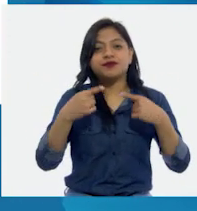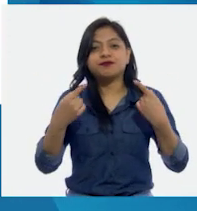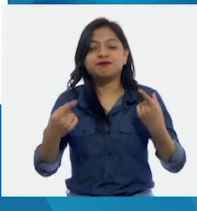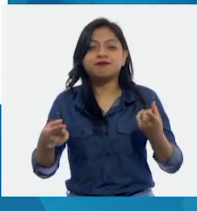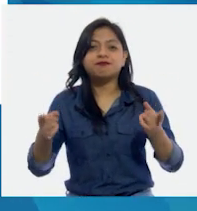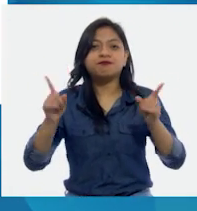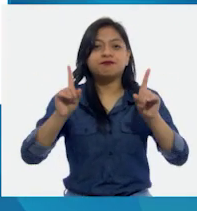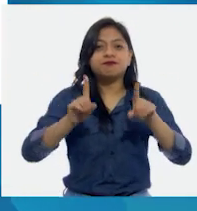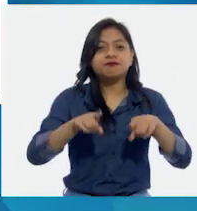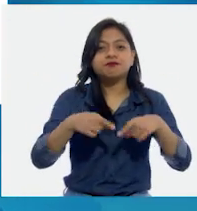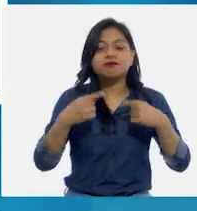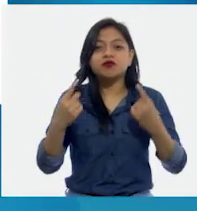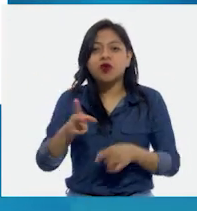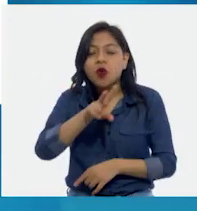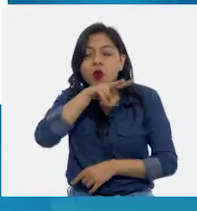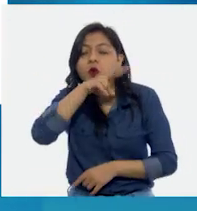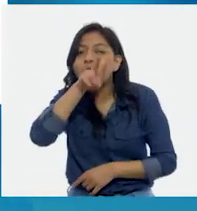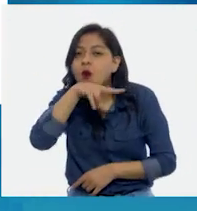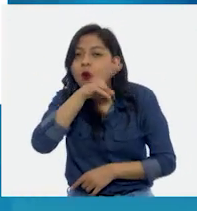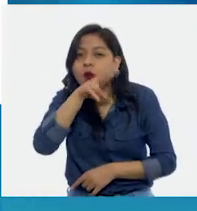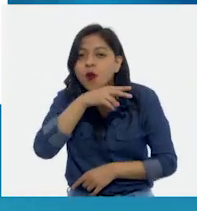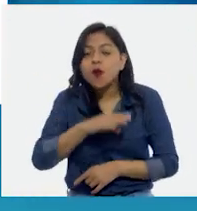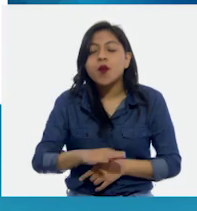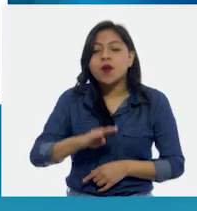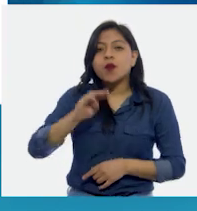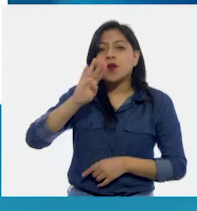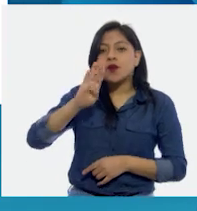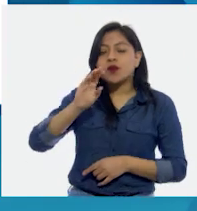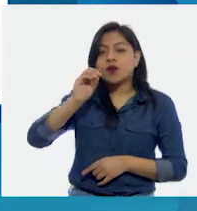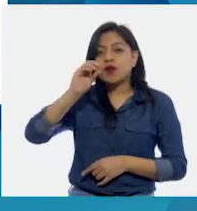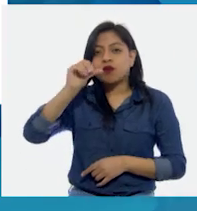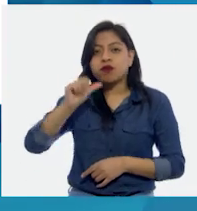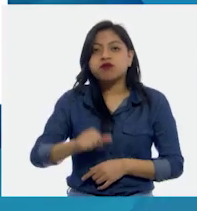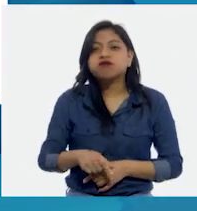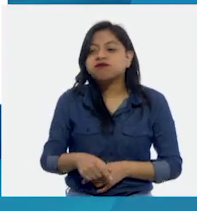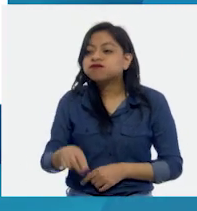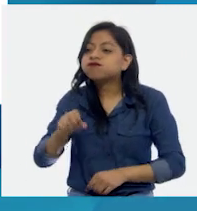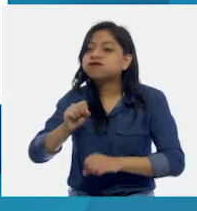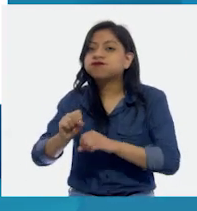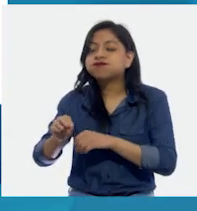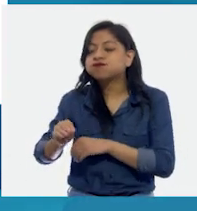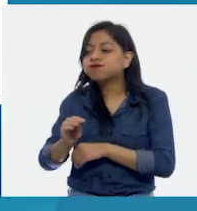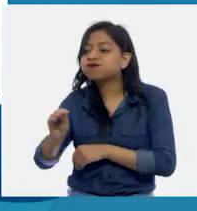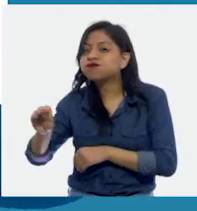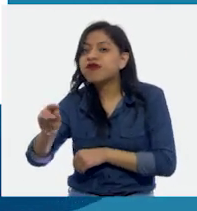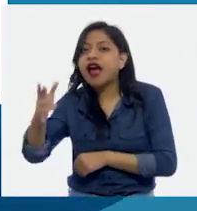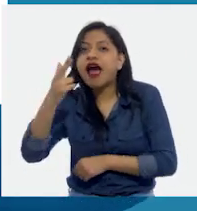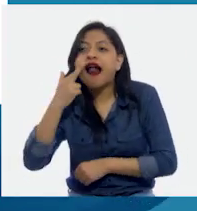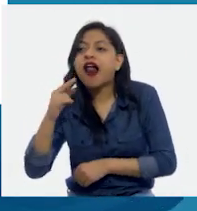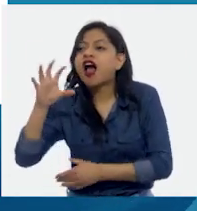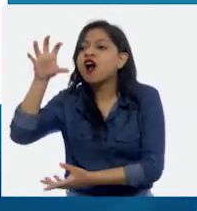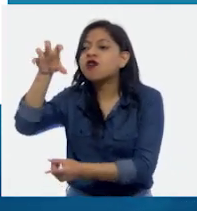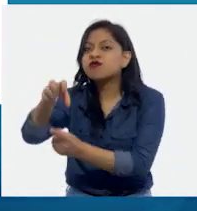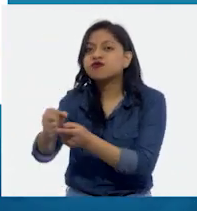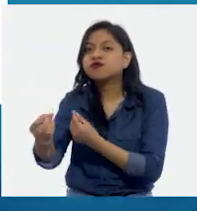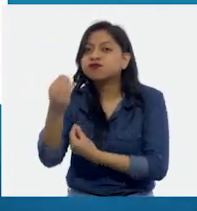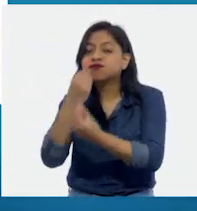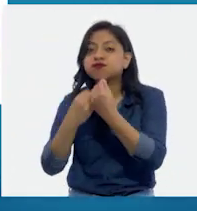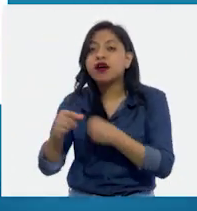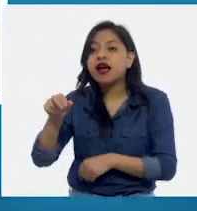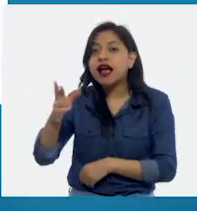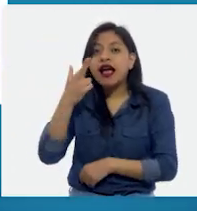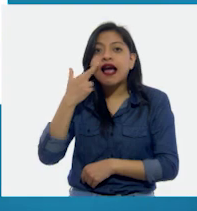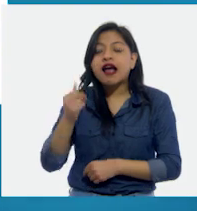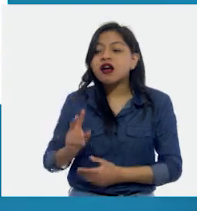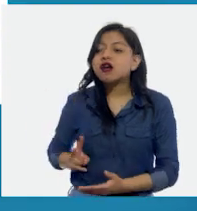Una boa masacuata, persiguió un viejo ratón. ¡Ay! Ya saltó una